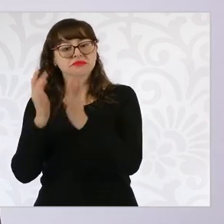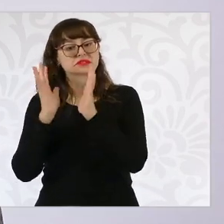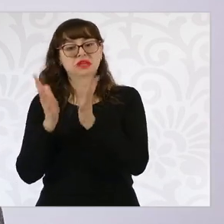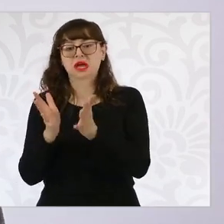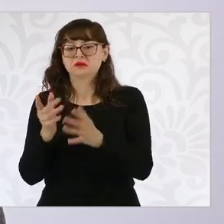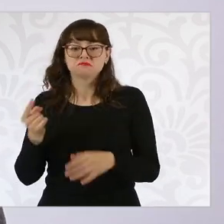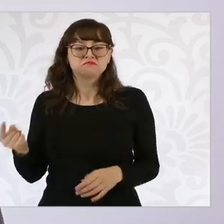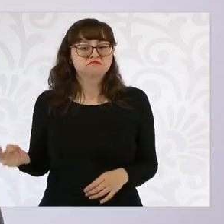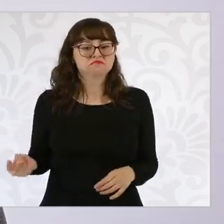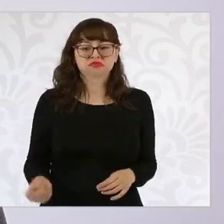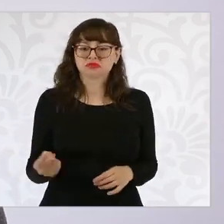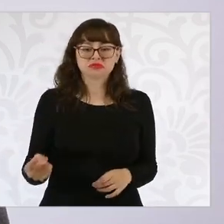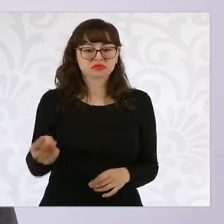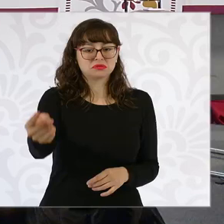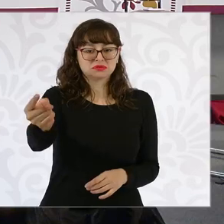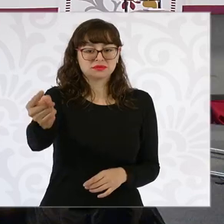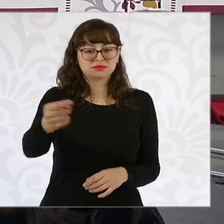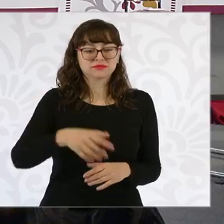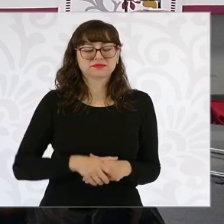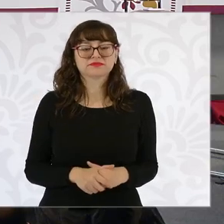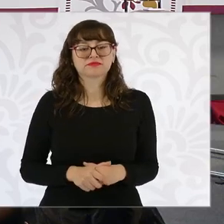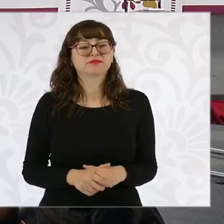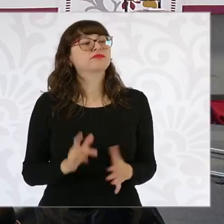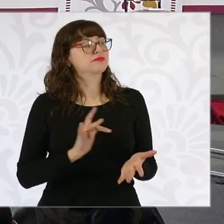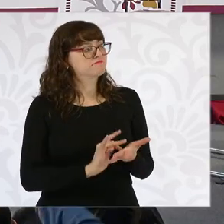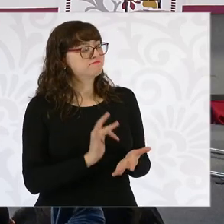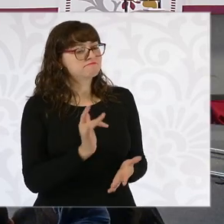hacia adelante. Gracias.